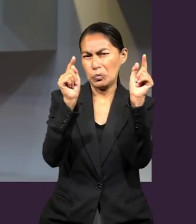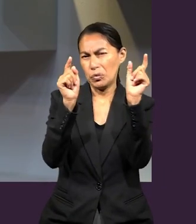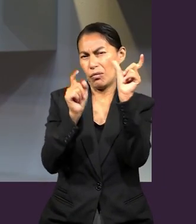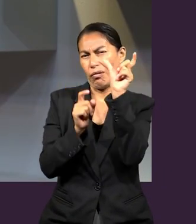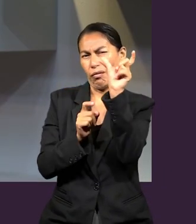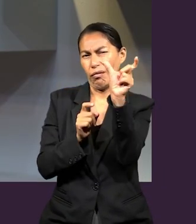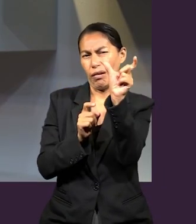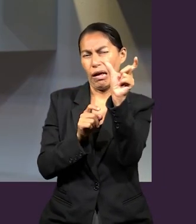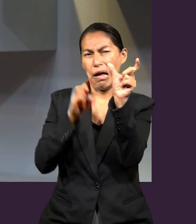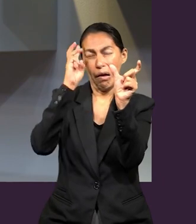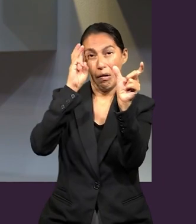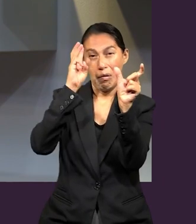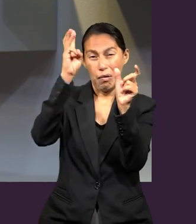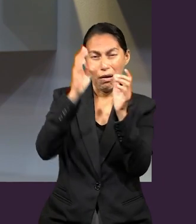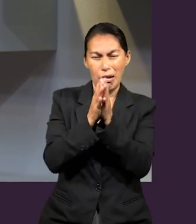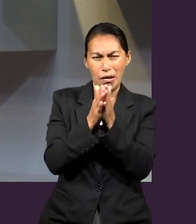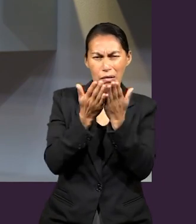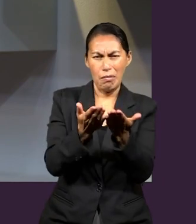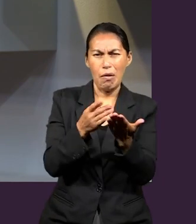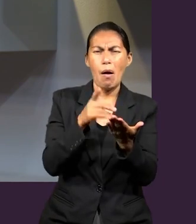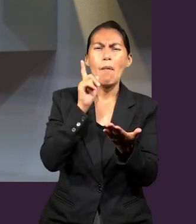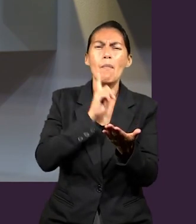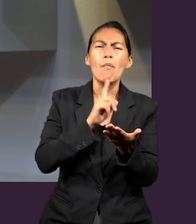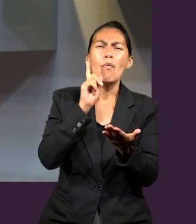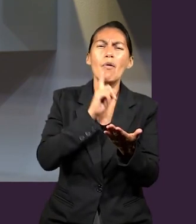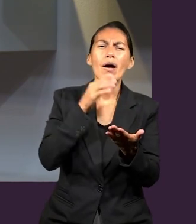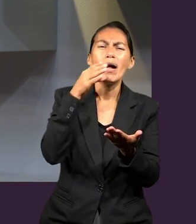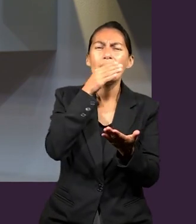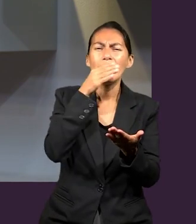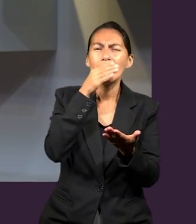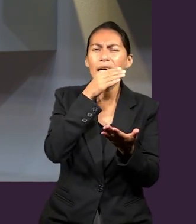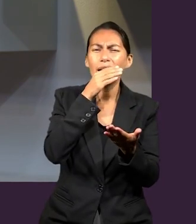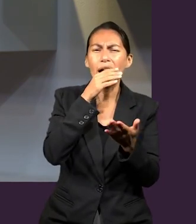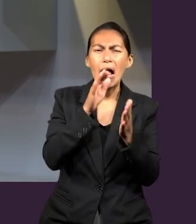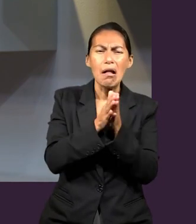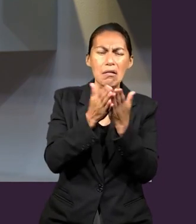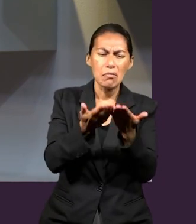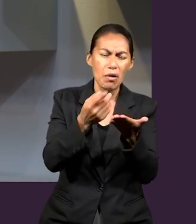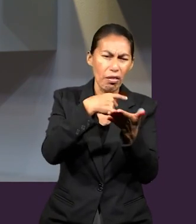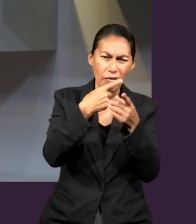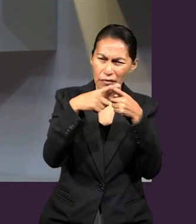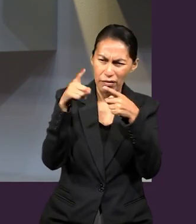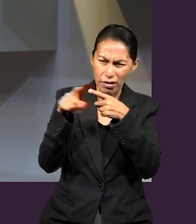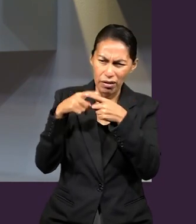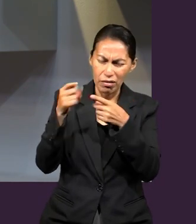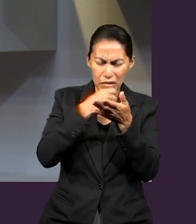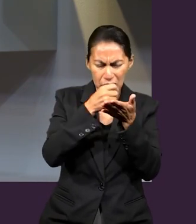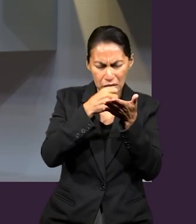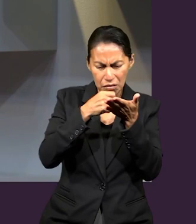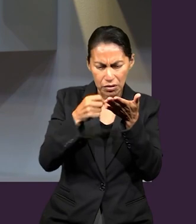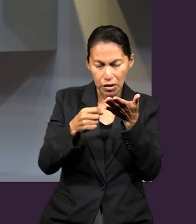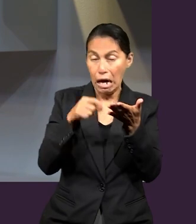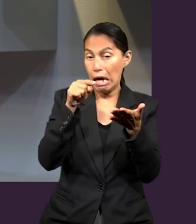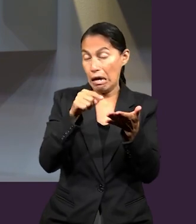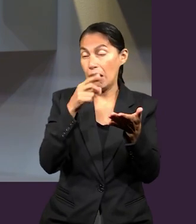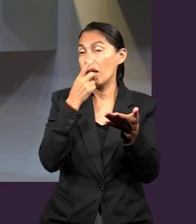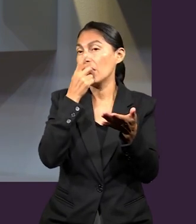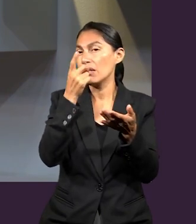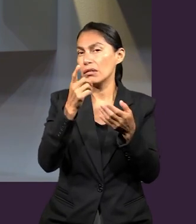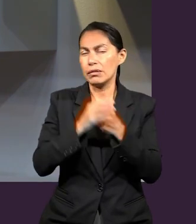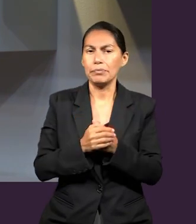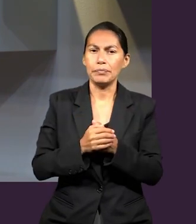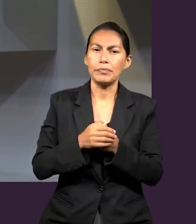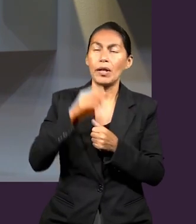en los escritos de Elena de White, una autora cristiana que tuvo la oportunidad de escribir varios títulos muy bonitos.